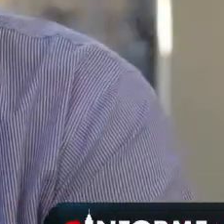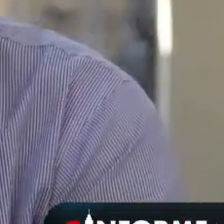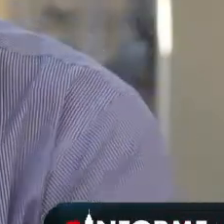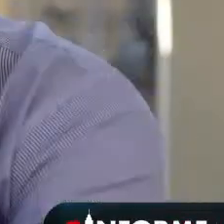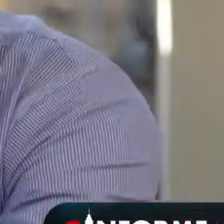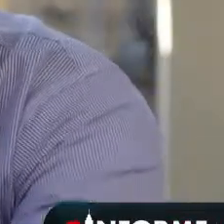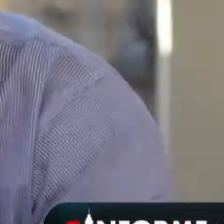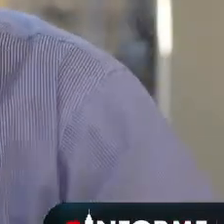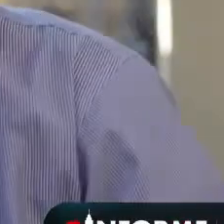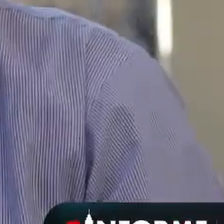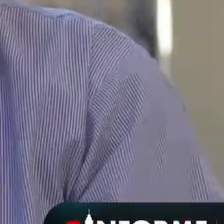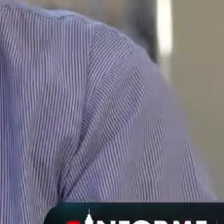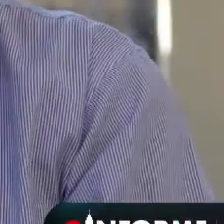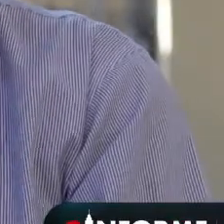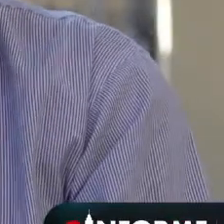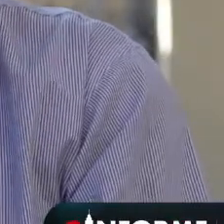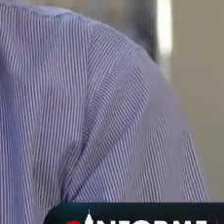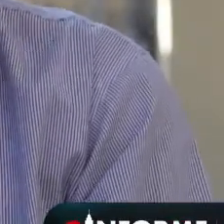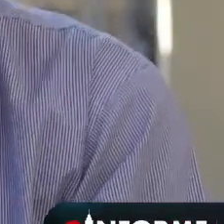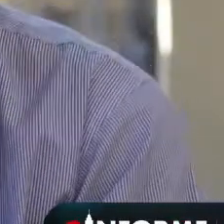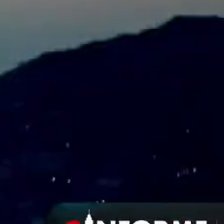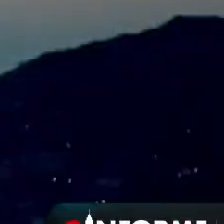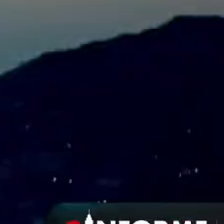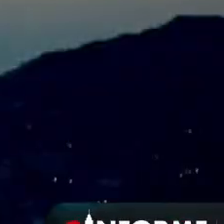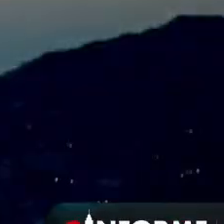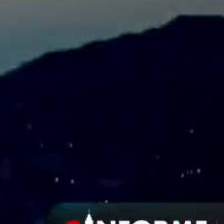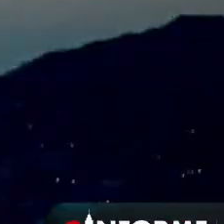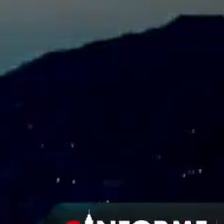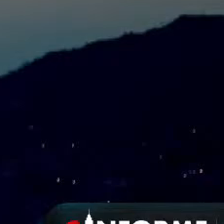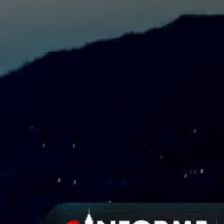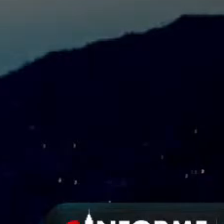sin Juárez no hubiera existido por favorías para acabar pronto